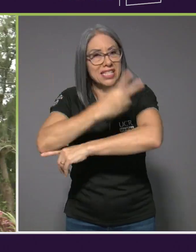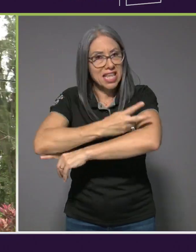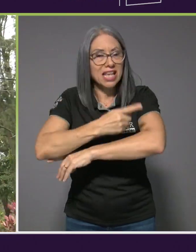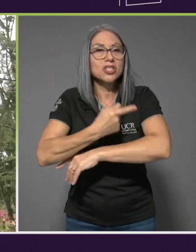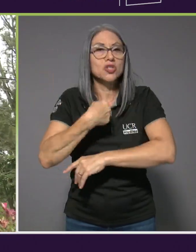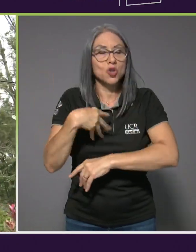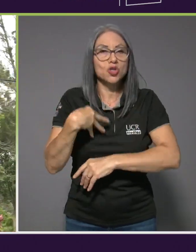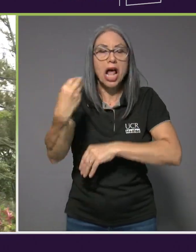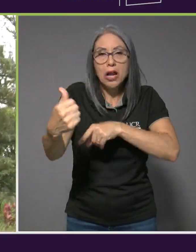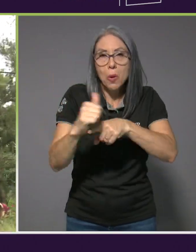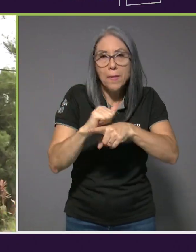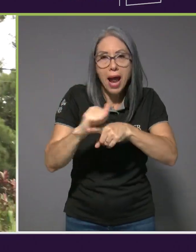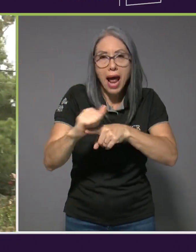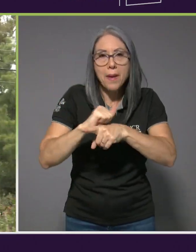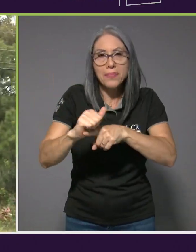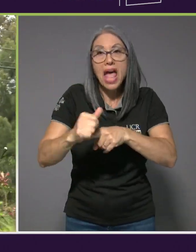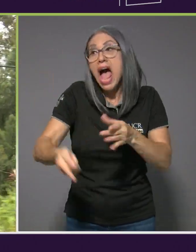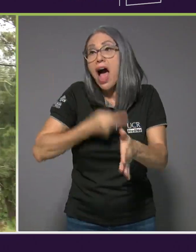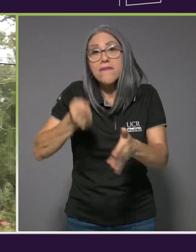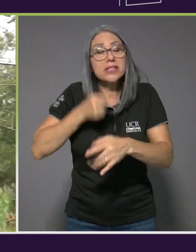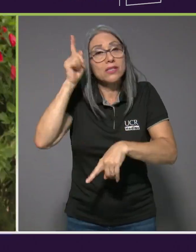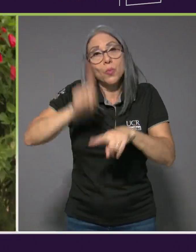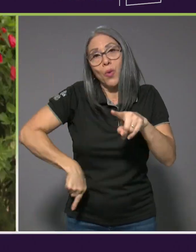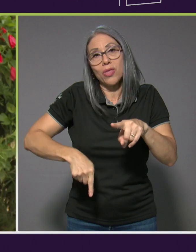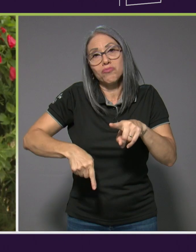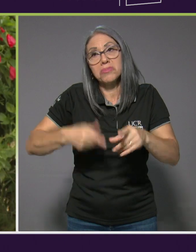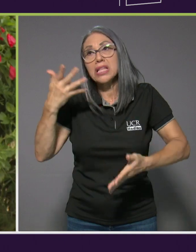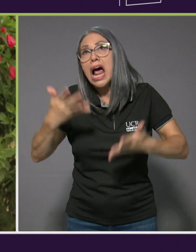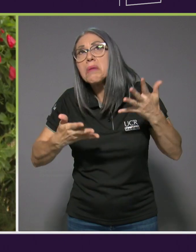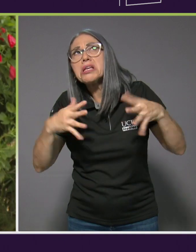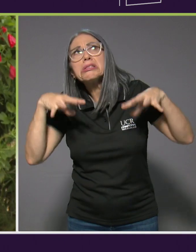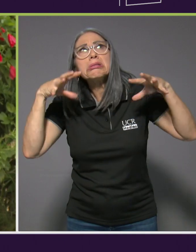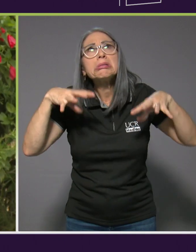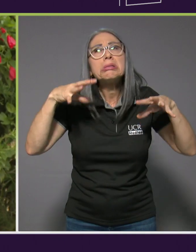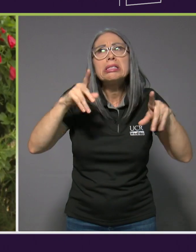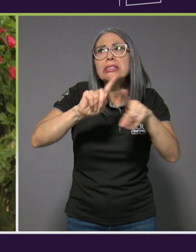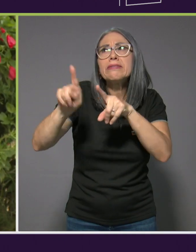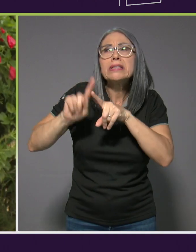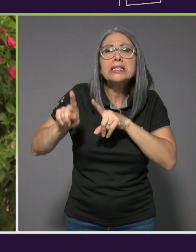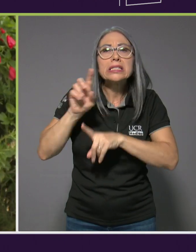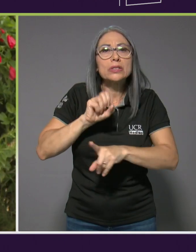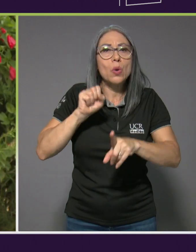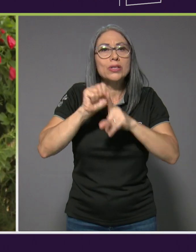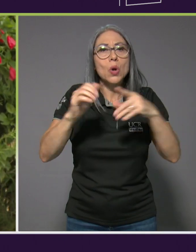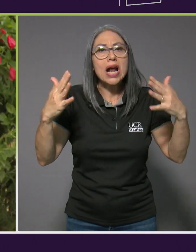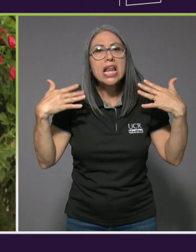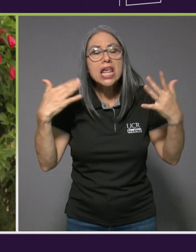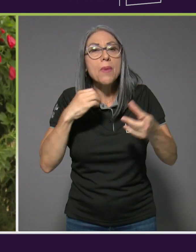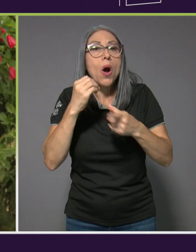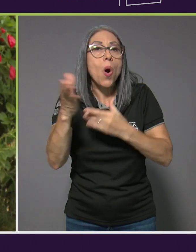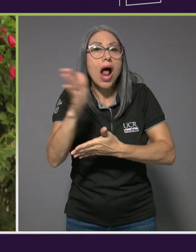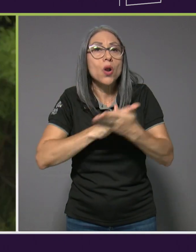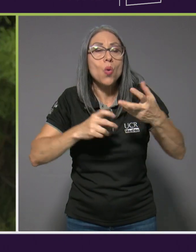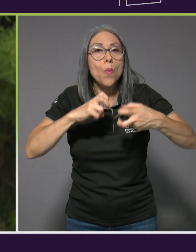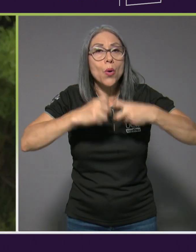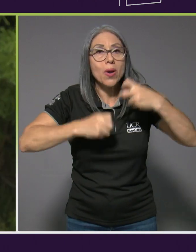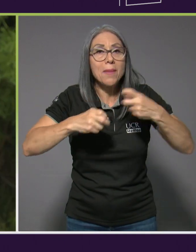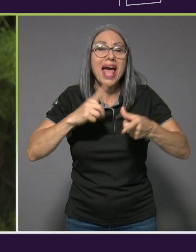ya sea por el clima o por algún problema, normalmente hago rodillo,